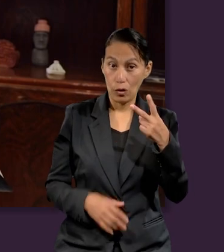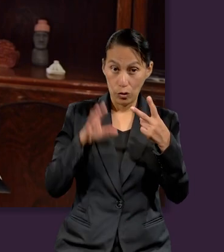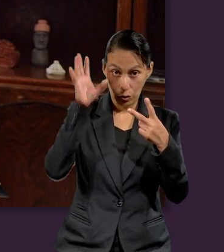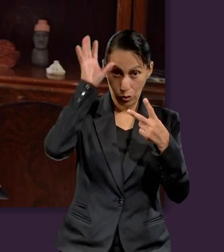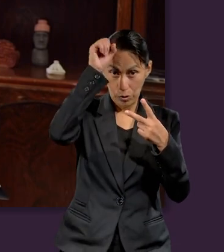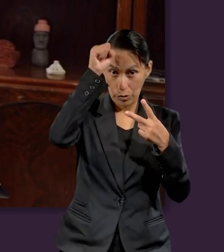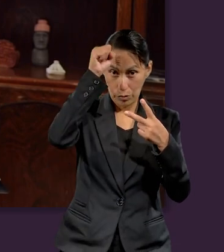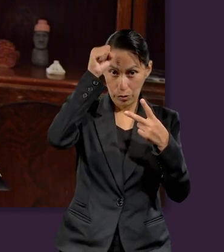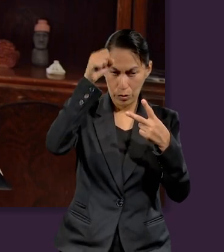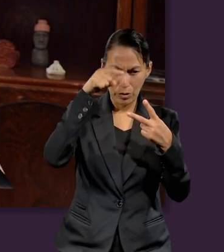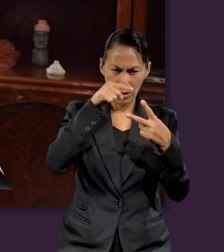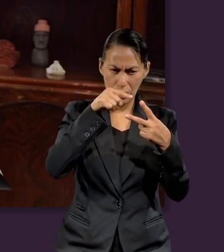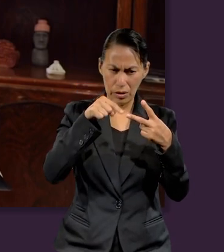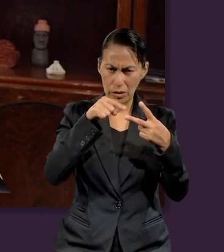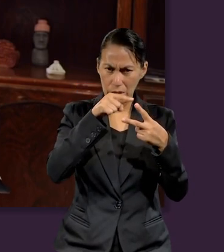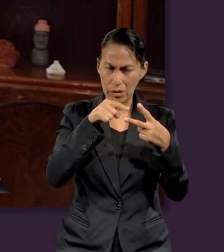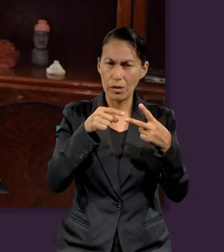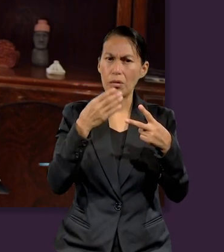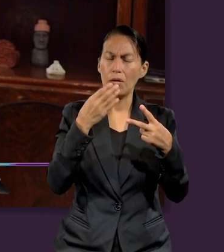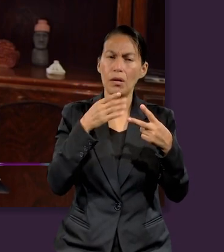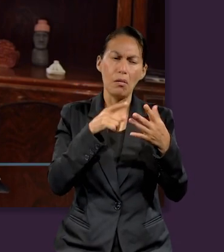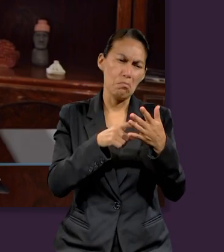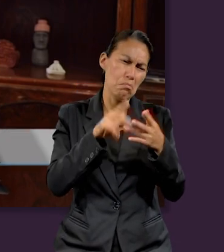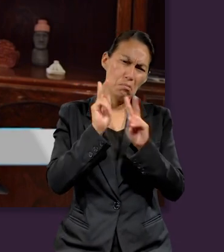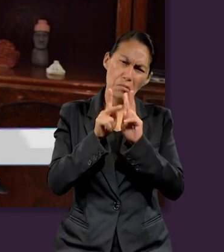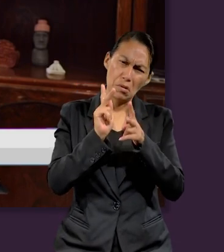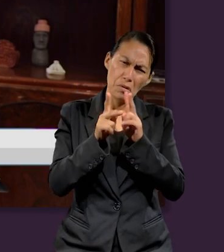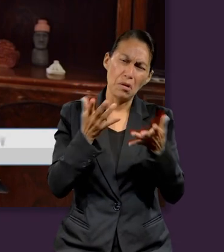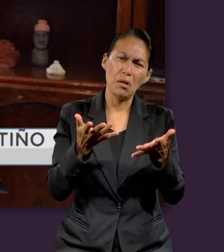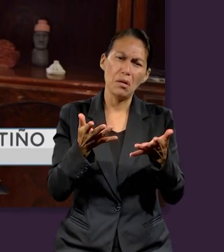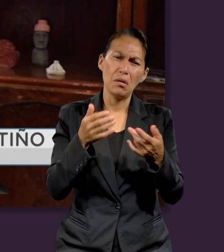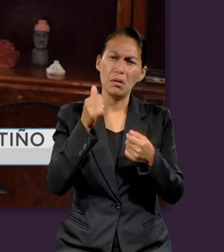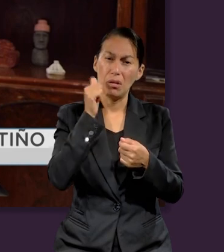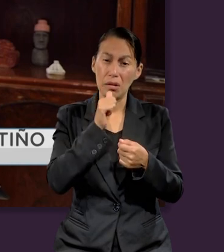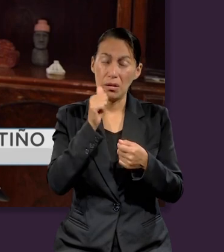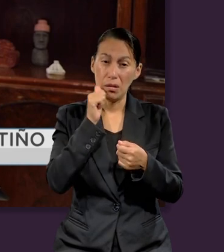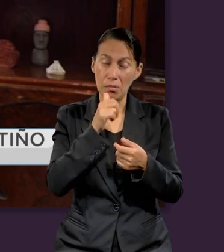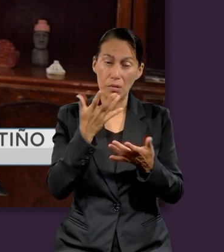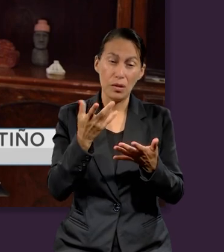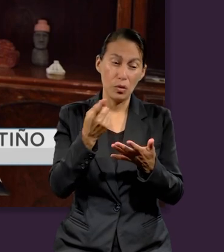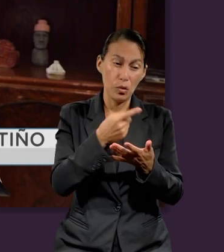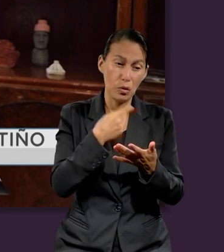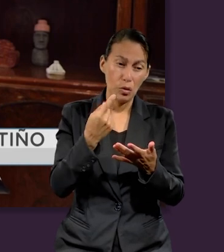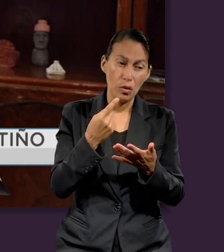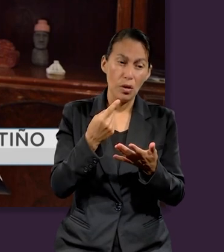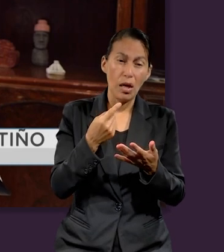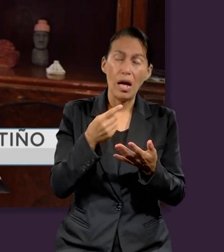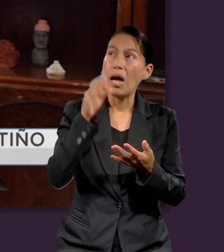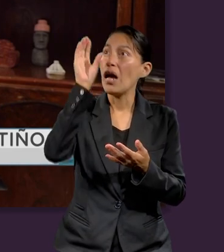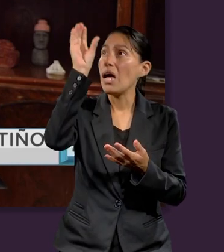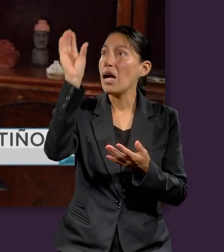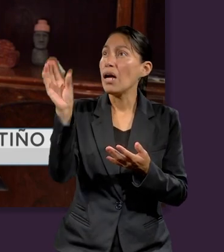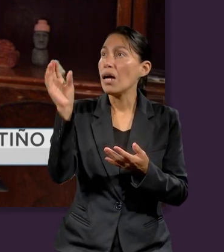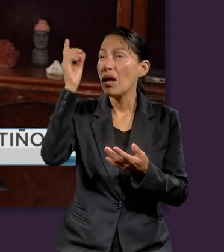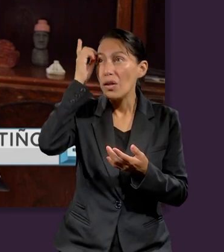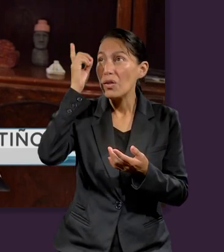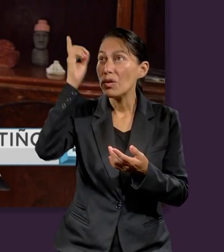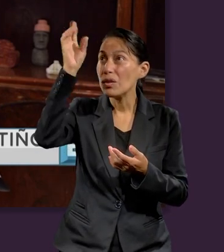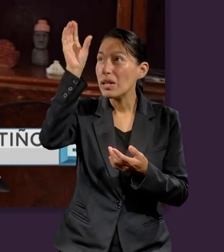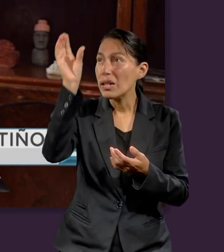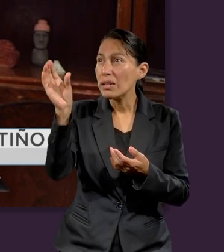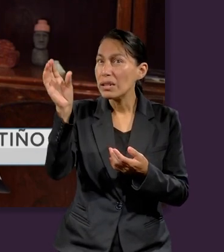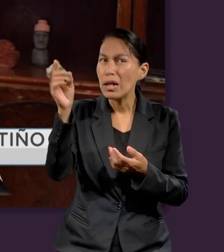Dos conceptos que aparecen continuamente en las conversaciones al hablar de los atributos o las características de Dios,